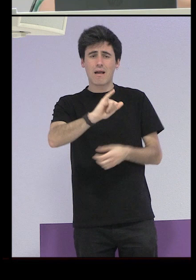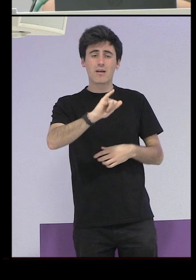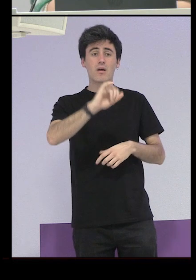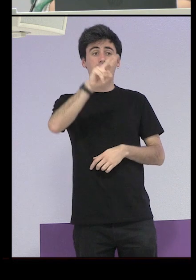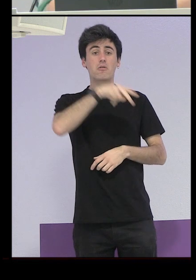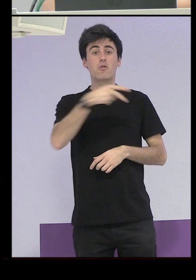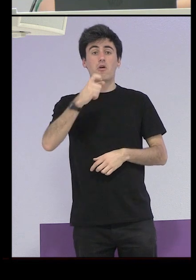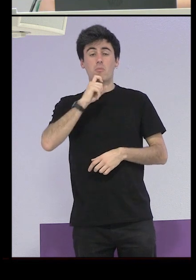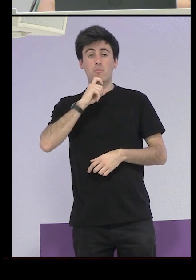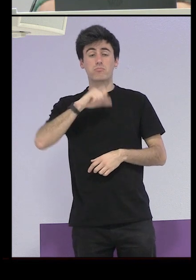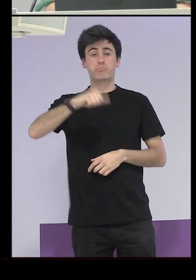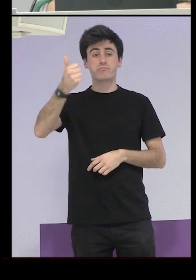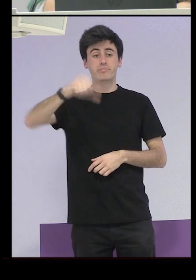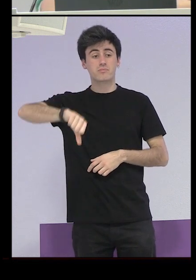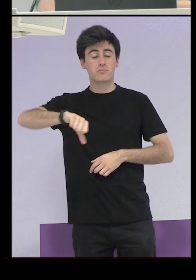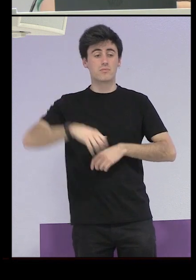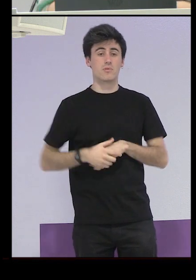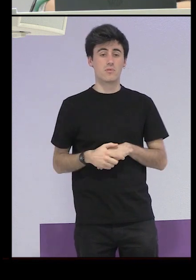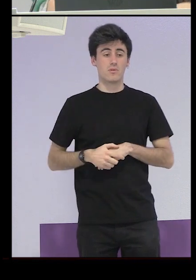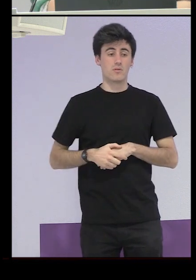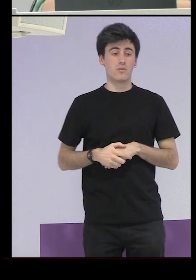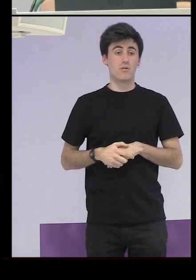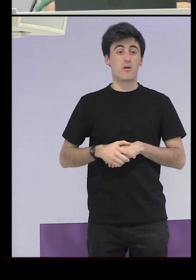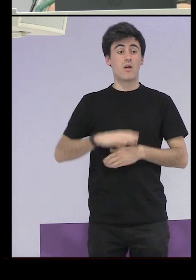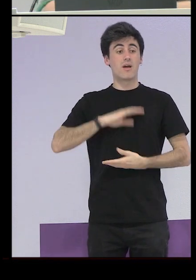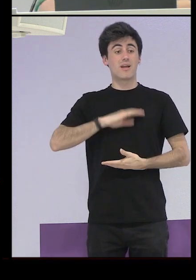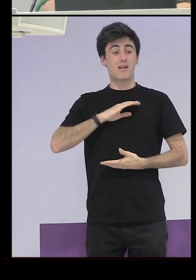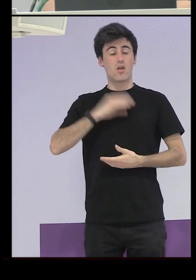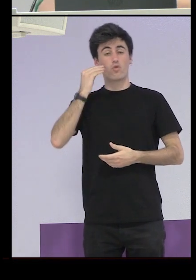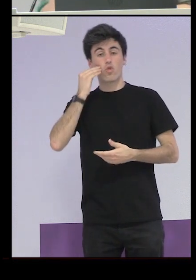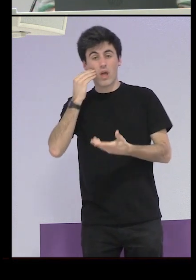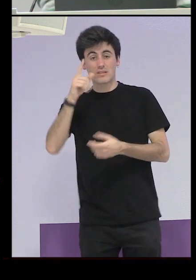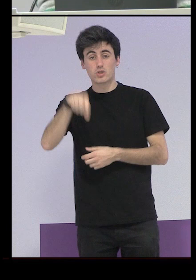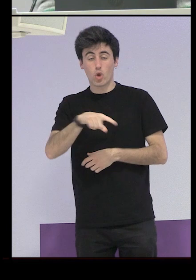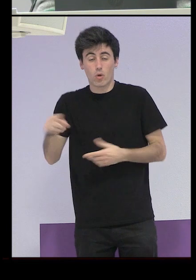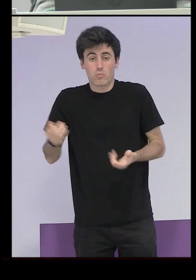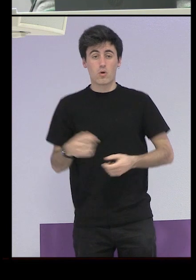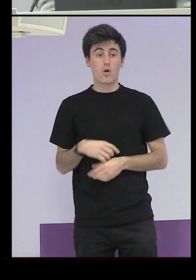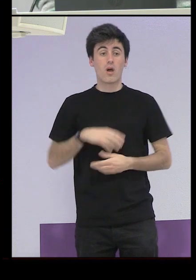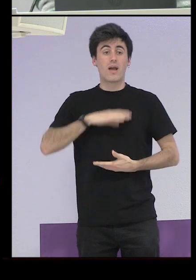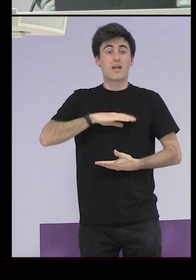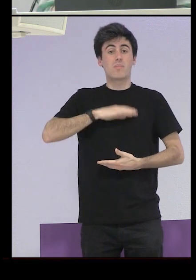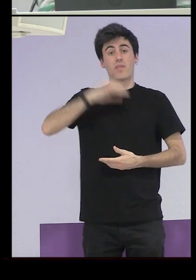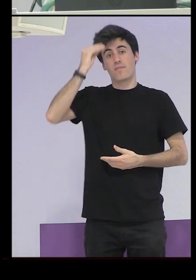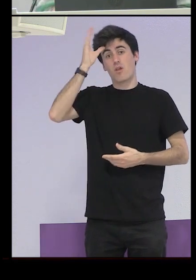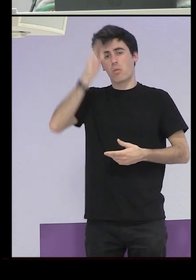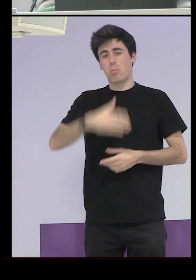es tonta con estos términos capacización intelectual muy baja también les hacían una valoración en ese sentido y